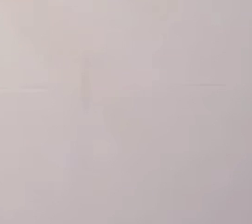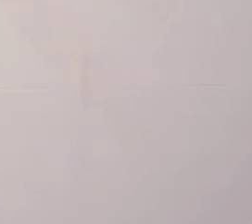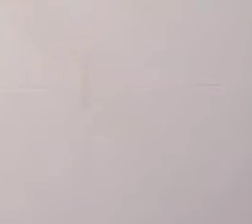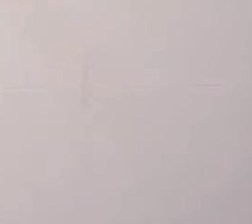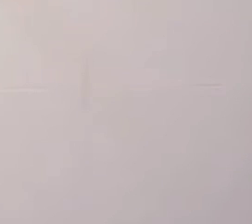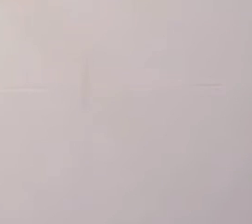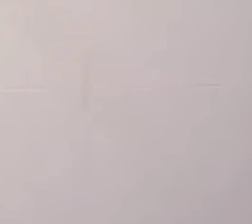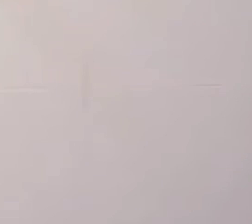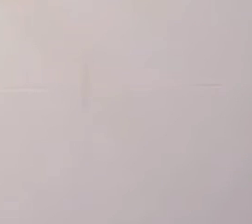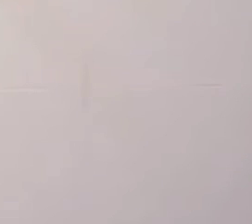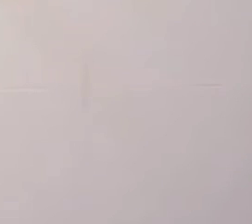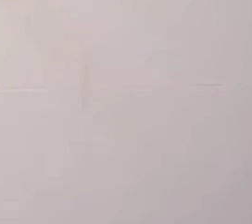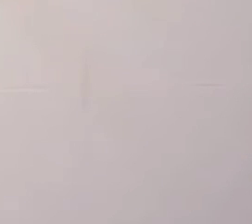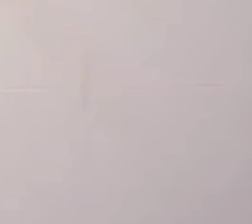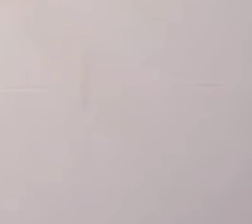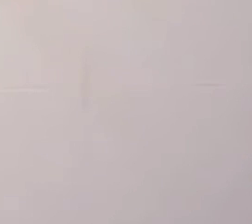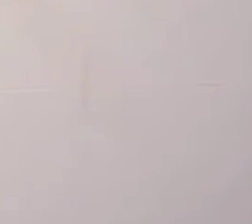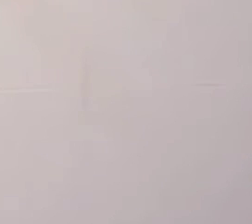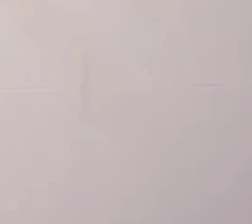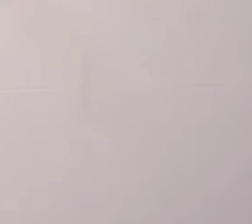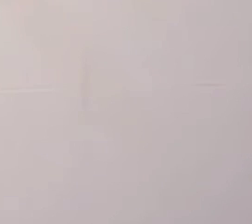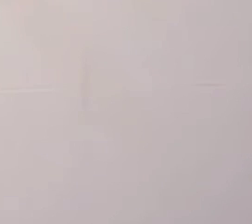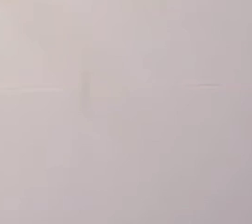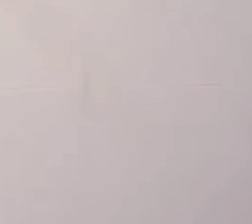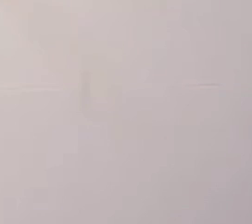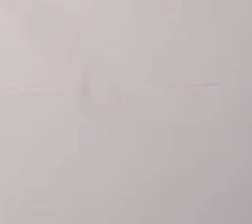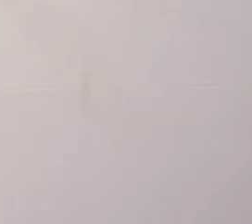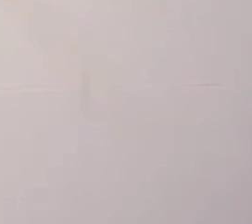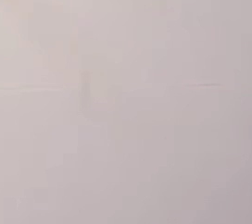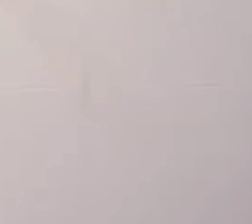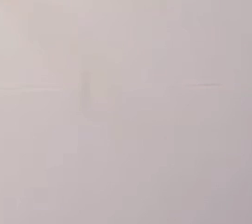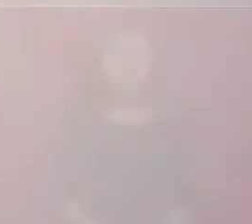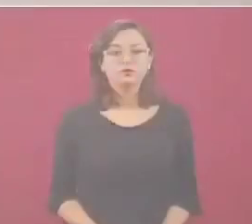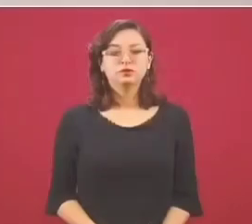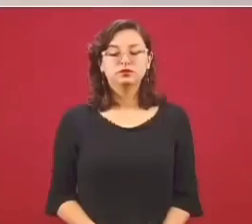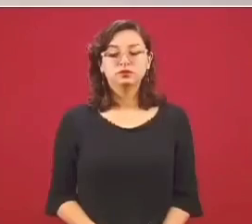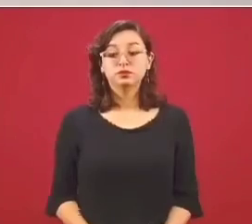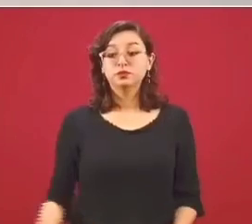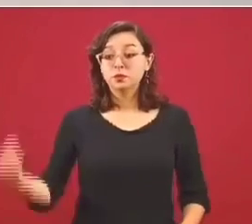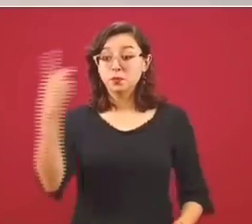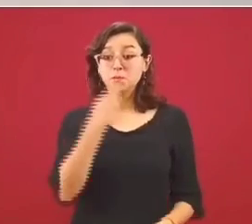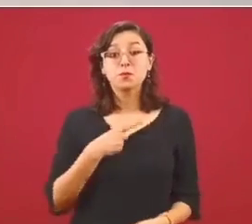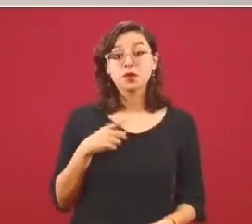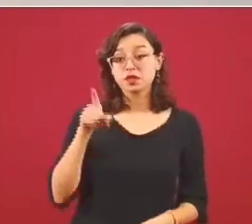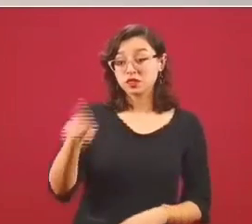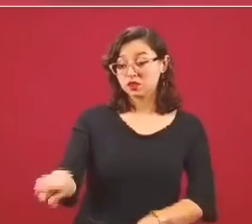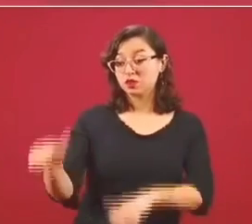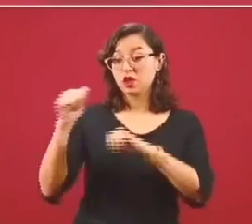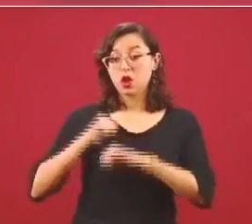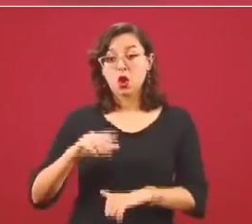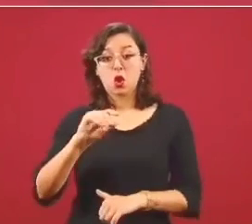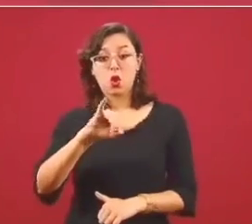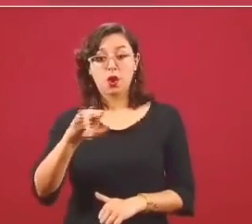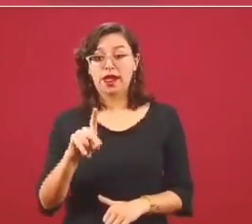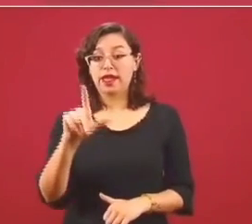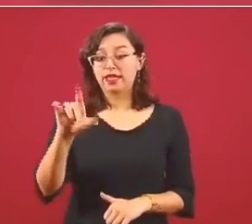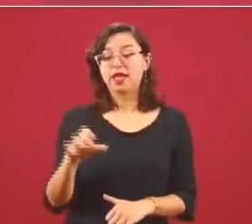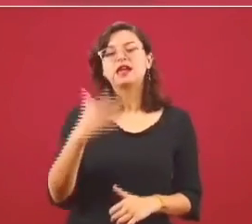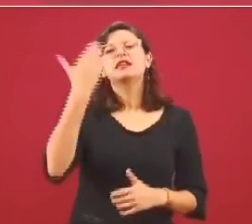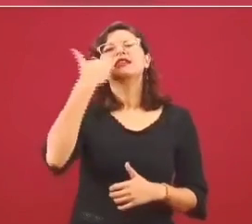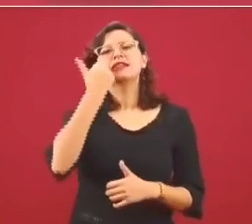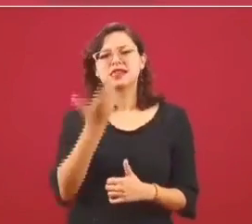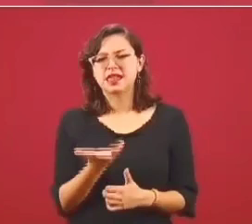de que se quiere hacer una ceremonia cuidando la sana